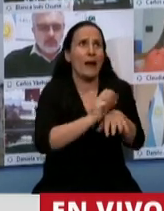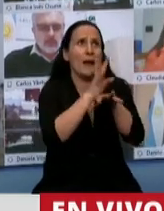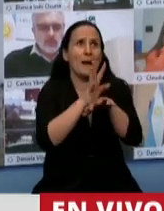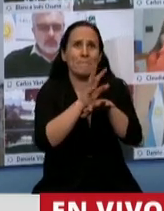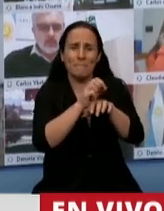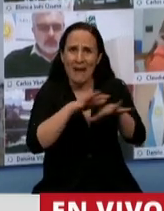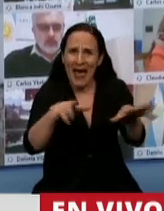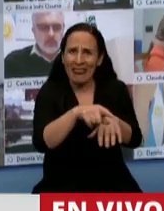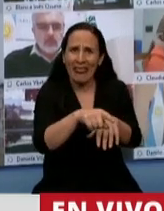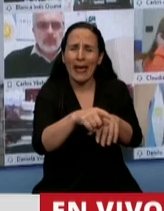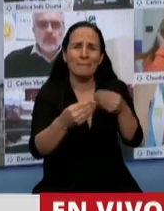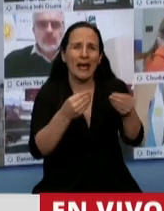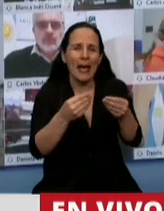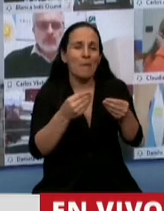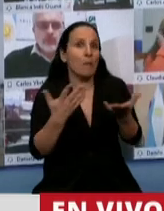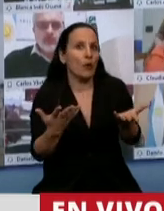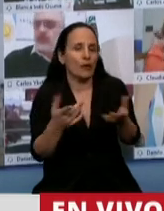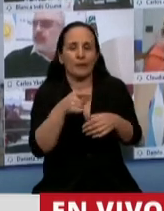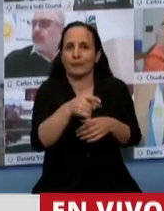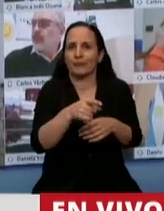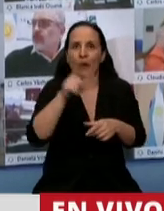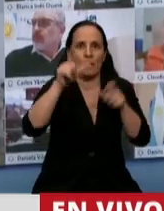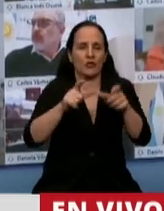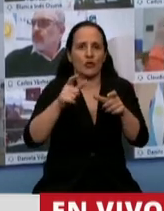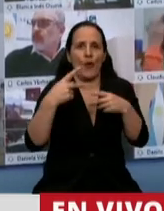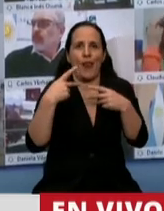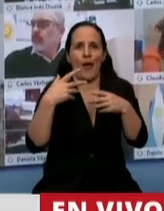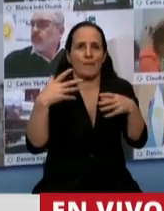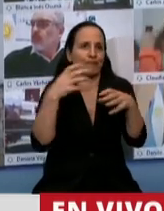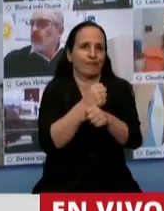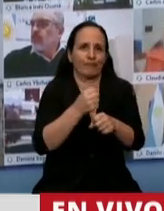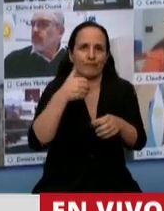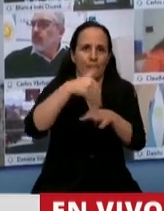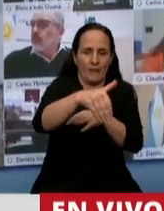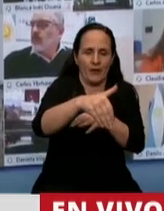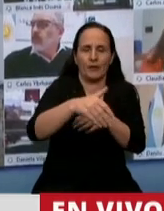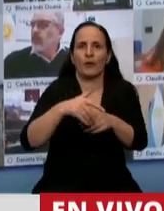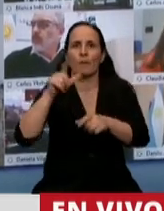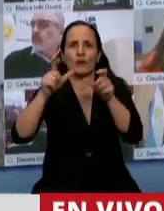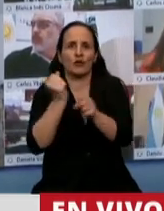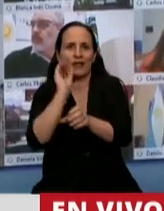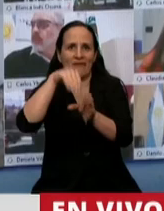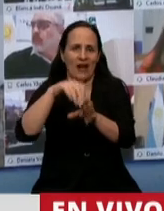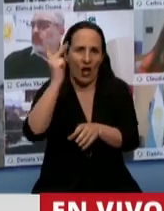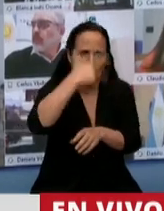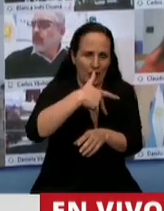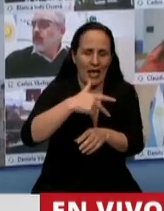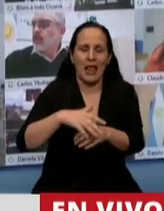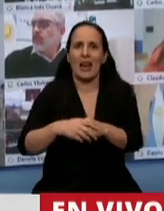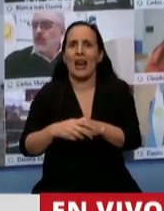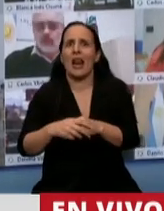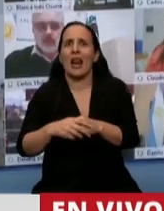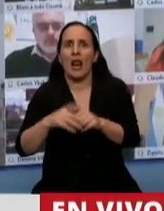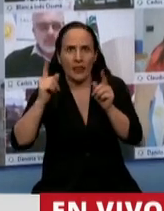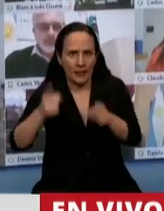logística, porque los transportistas, el personal de limpieza en los hoteles, los recepcionistas, también han estado en esa